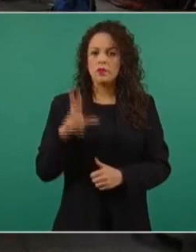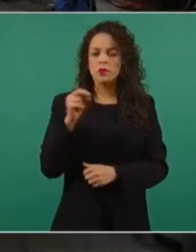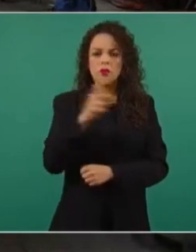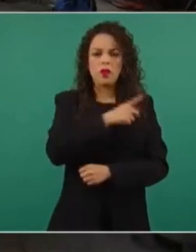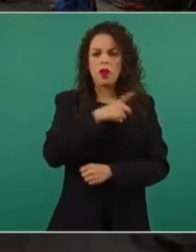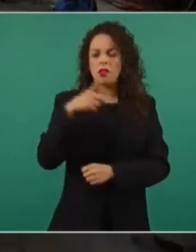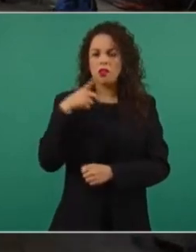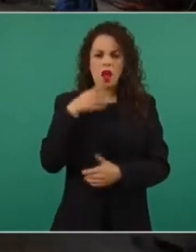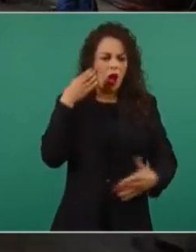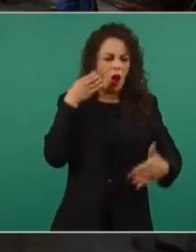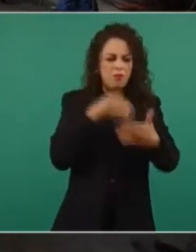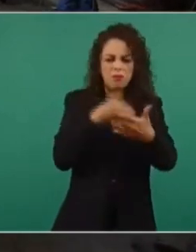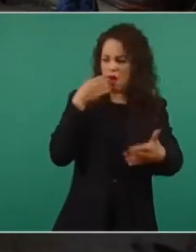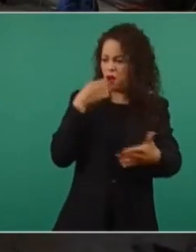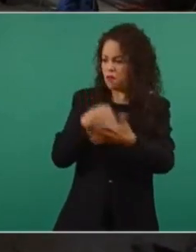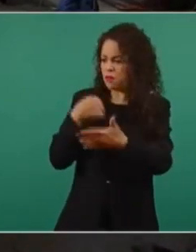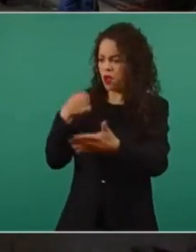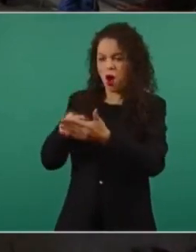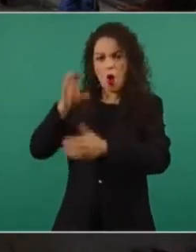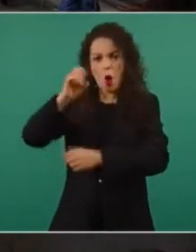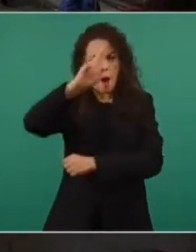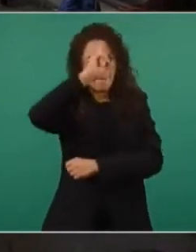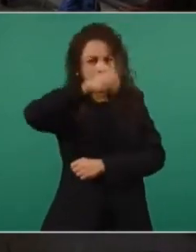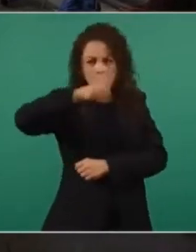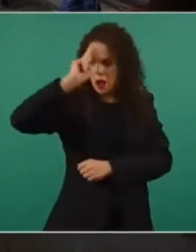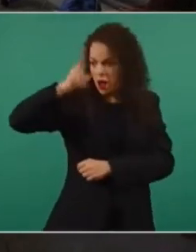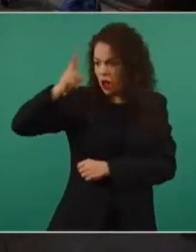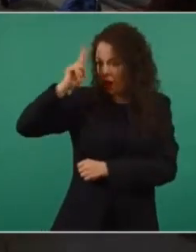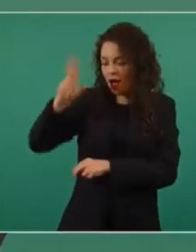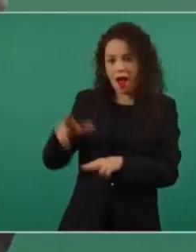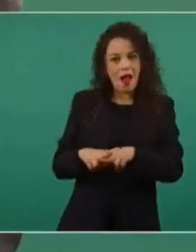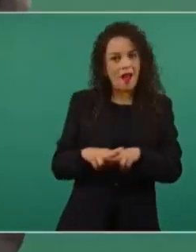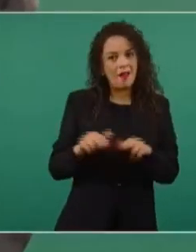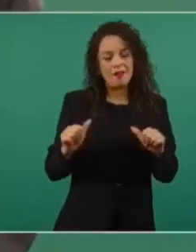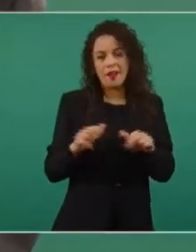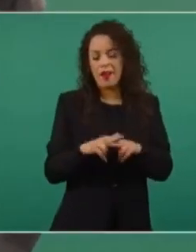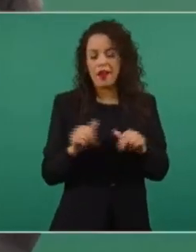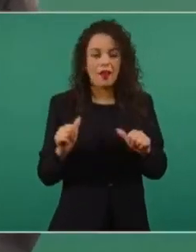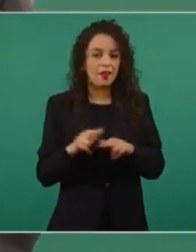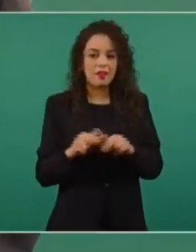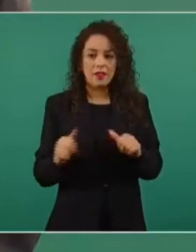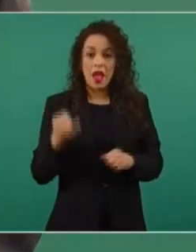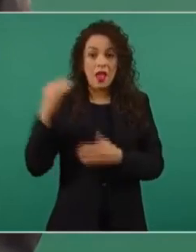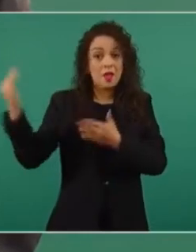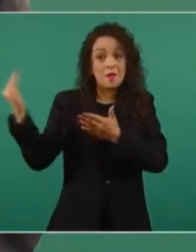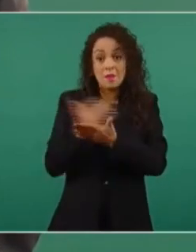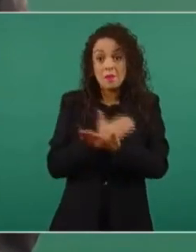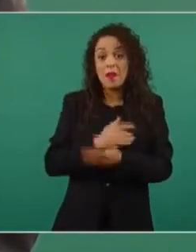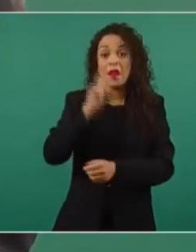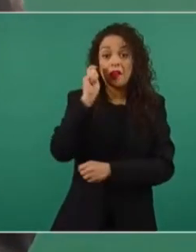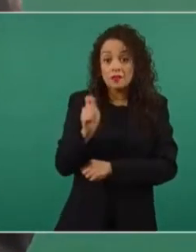nadie mucho menos a nuestros hermanos compañeros indígenas